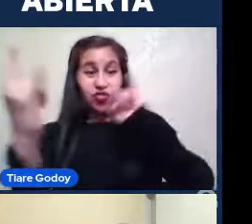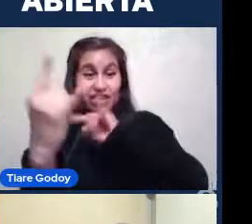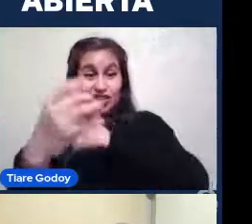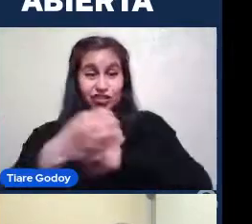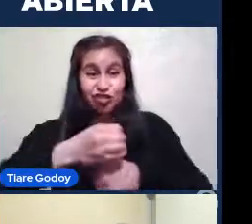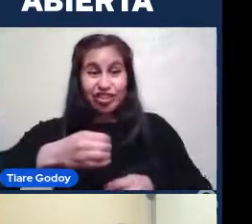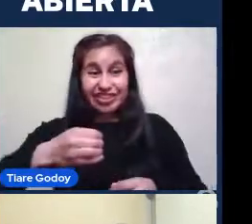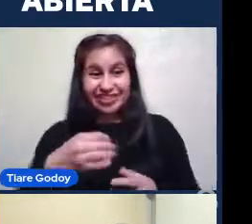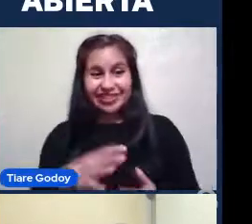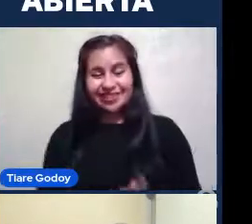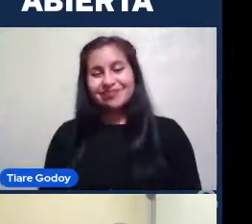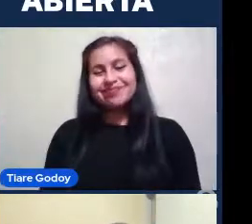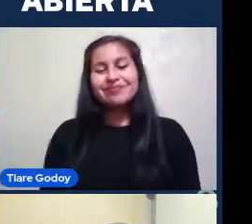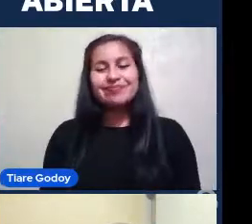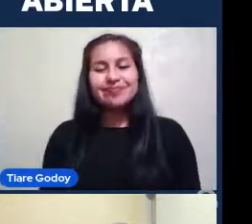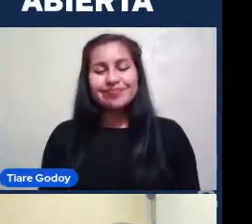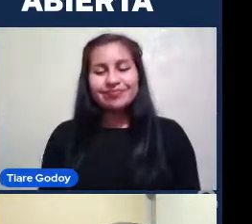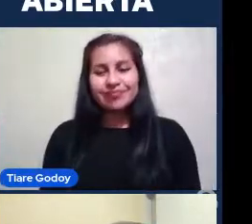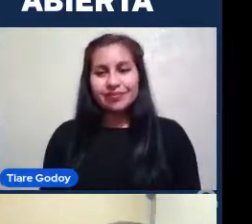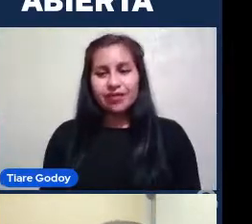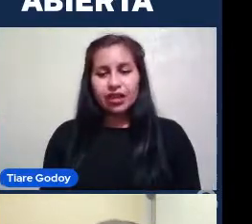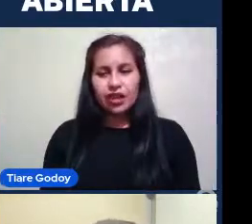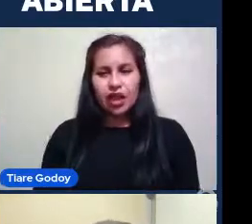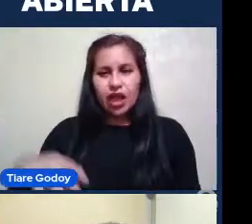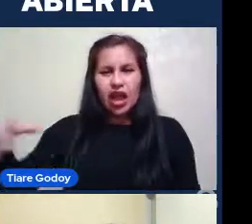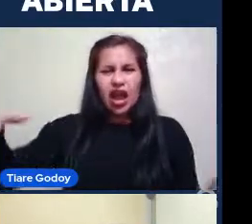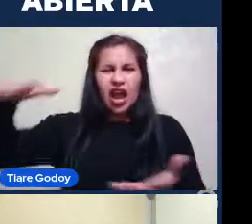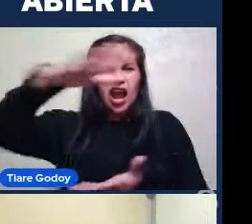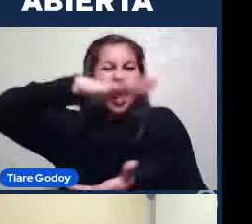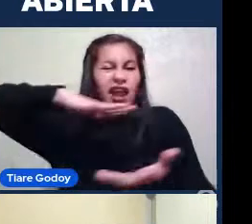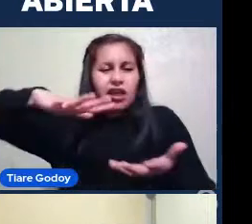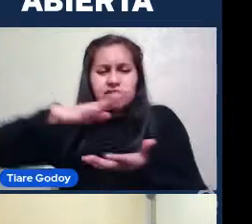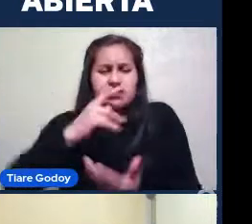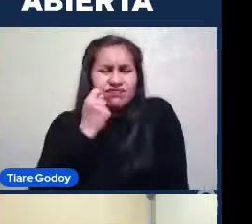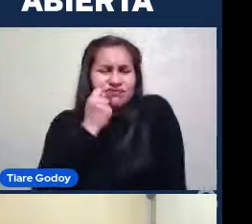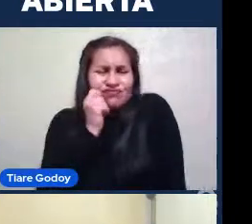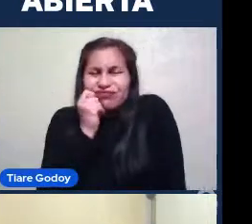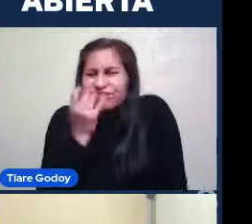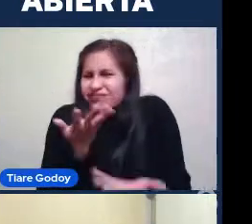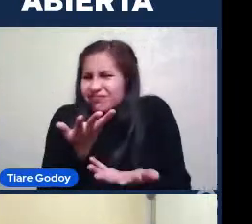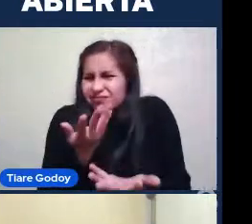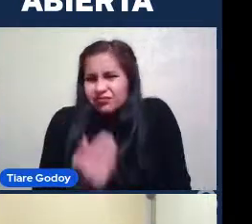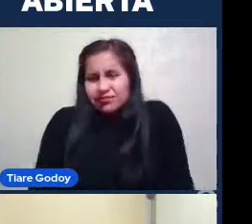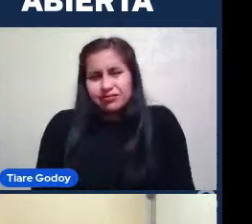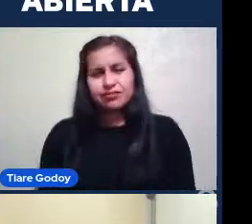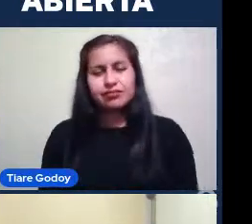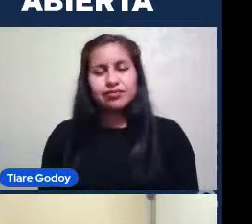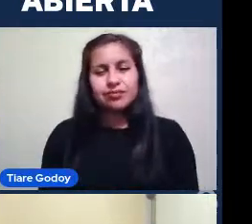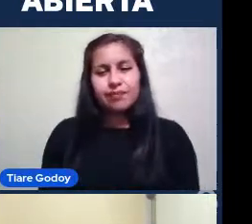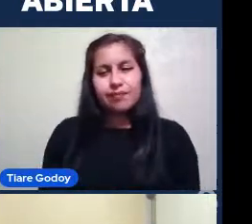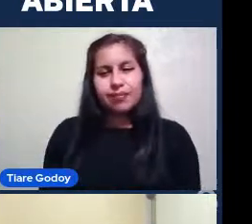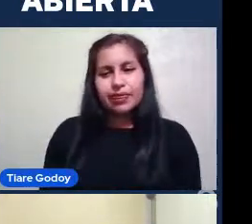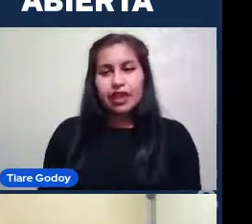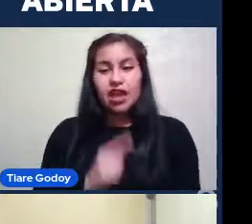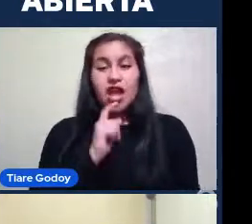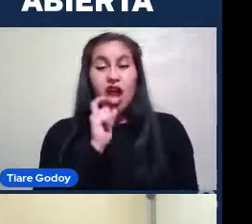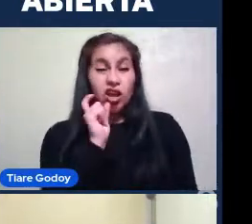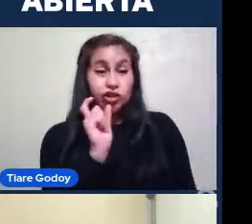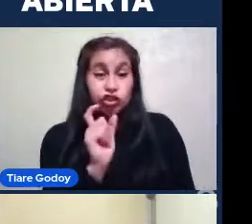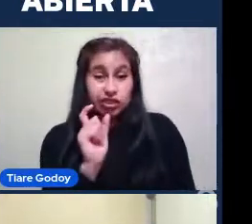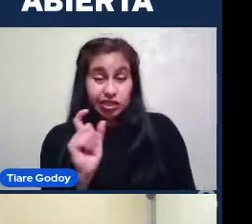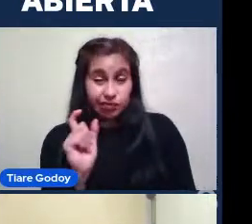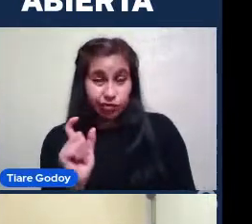ahora. Una galaxia es un concepto bastante